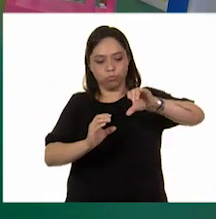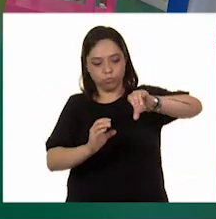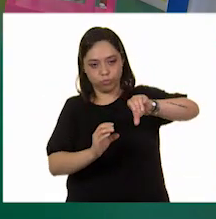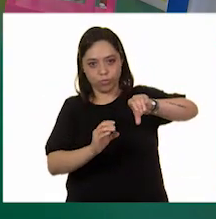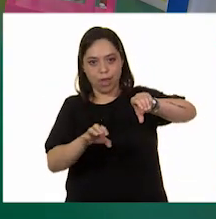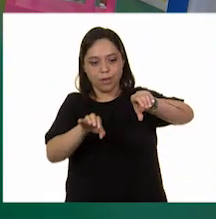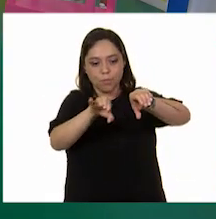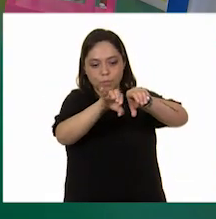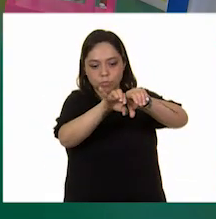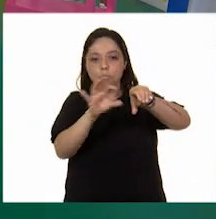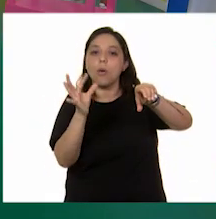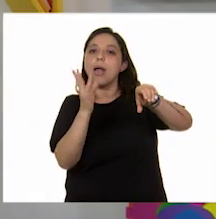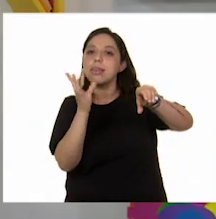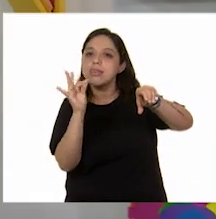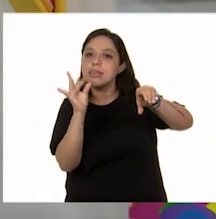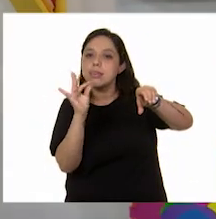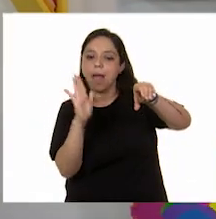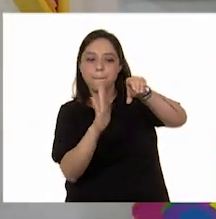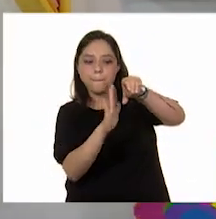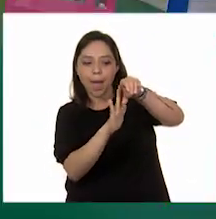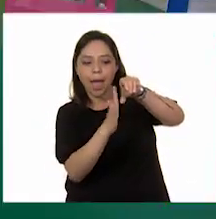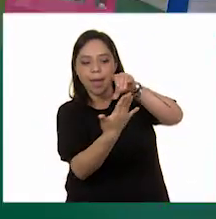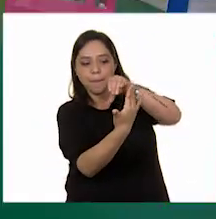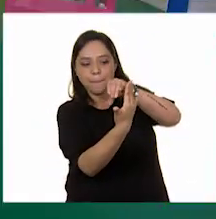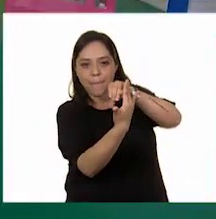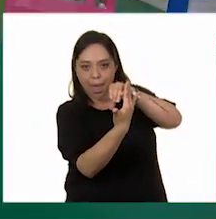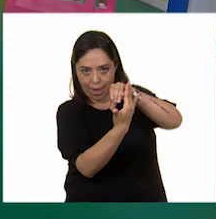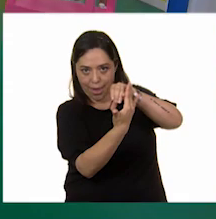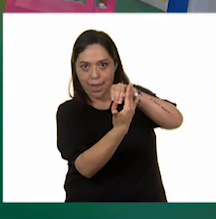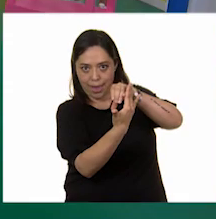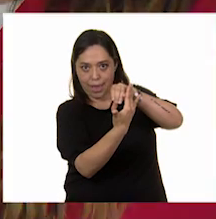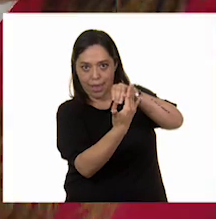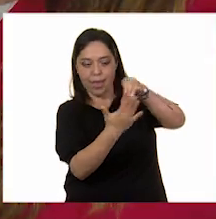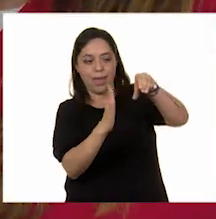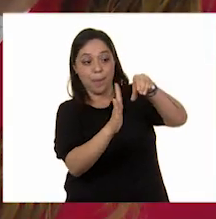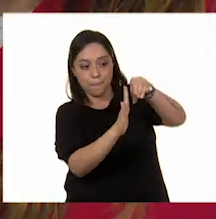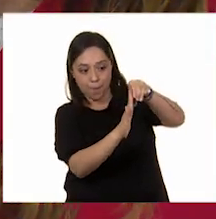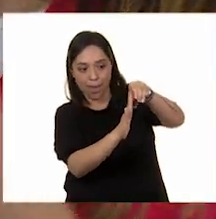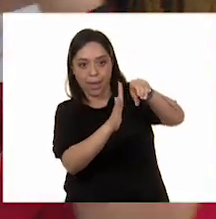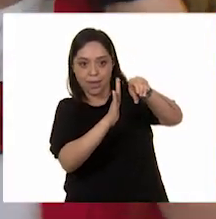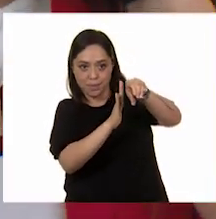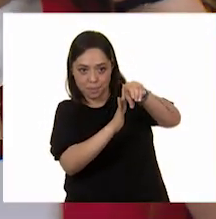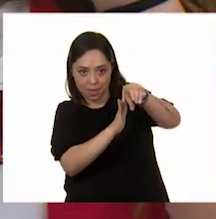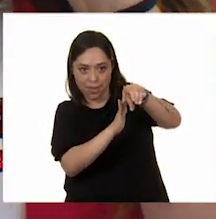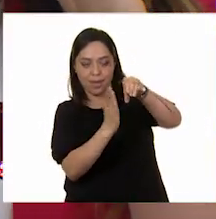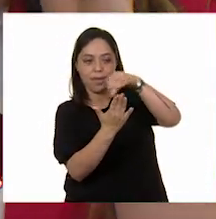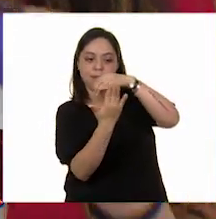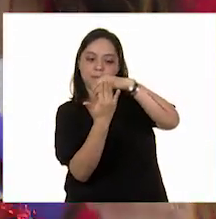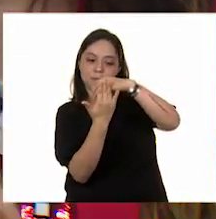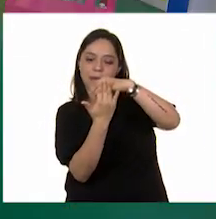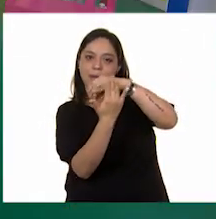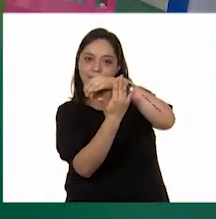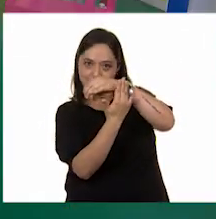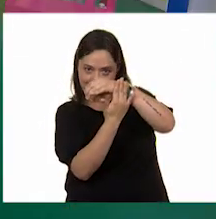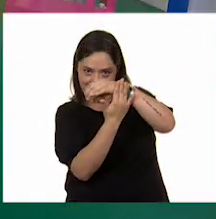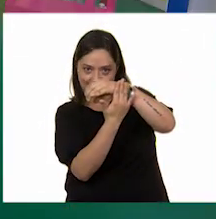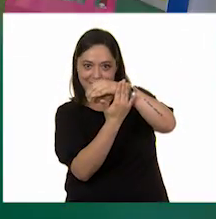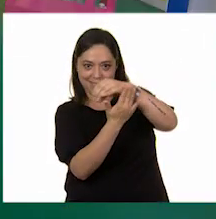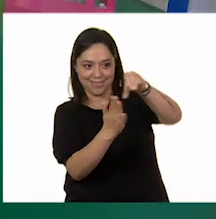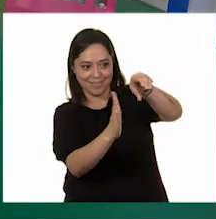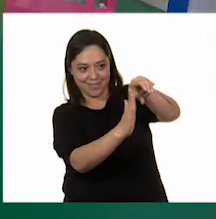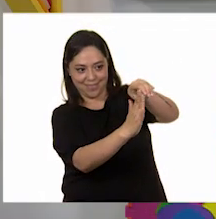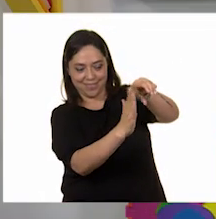medio. Muy bien. De cada lado, dos. Dos aquí y dos por el otro lado. Muy bien.